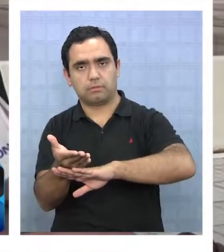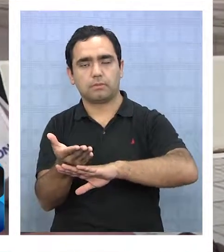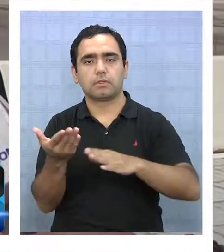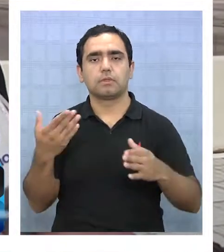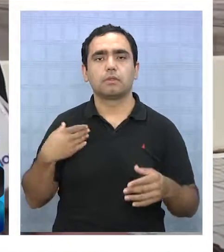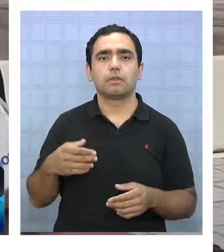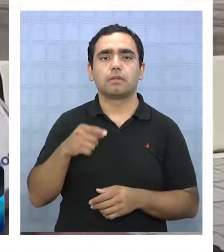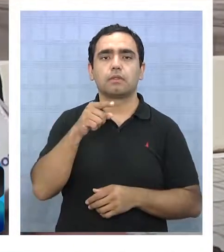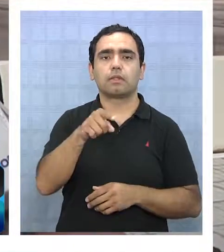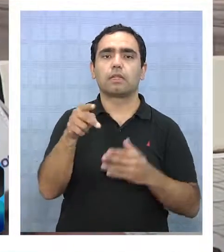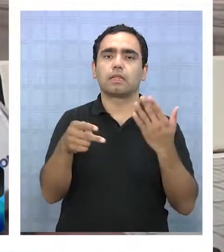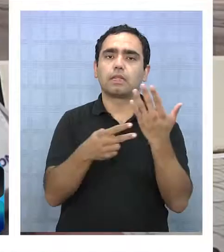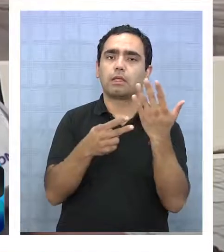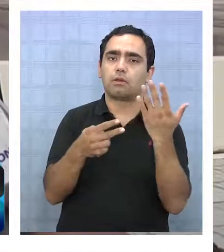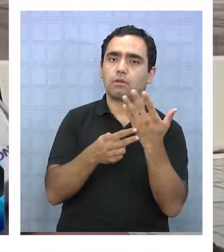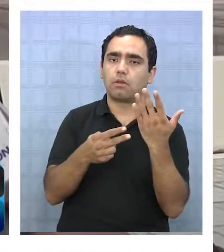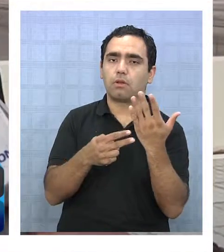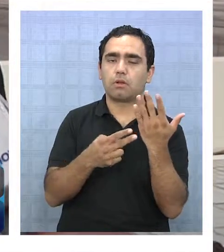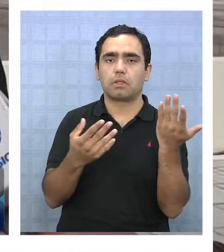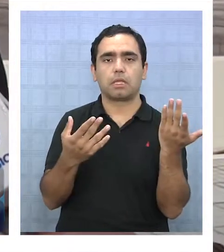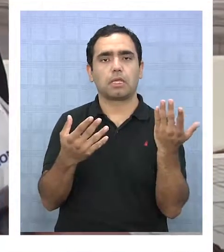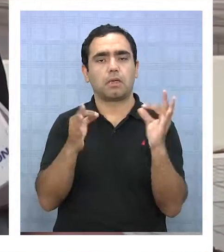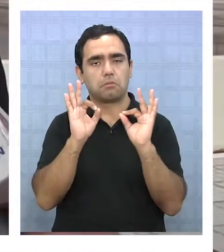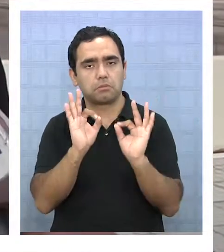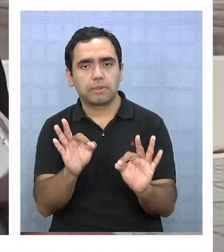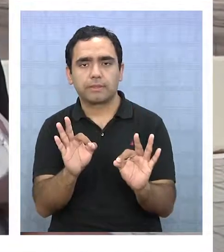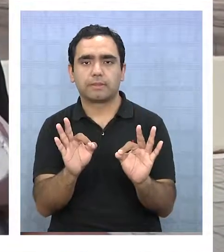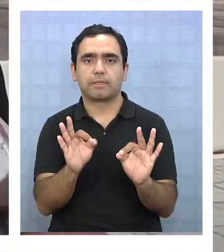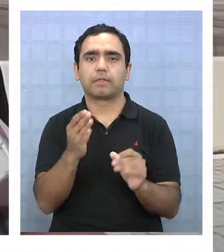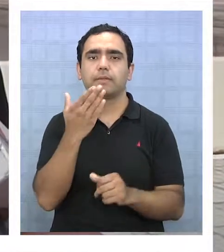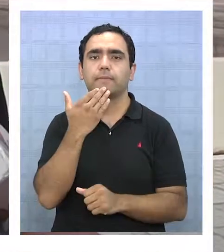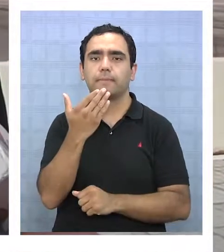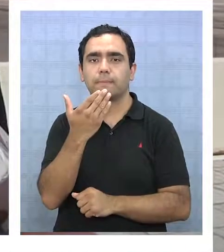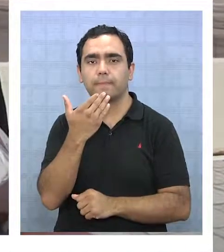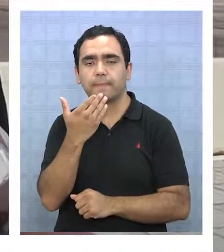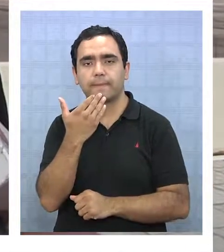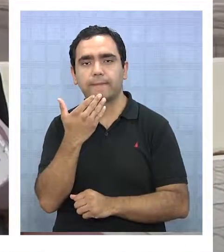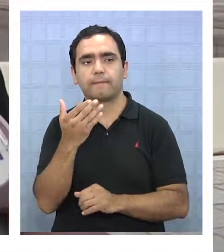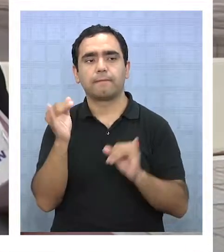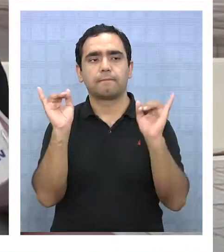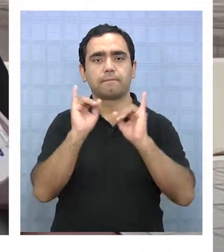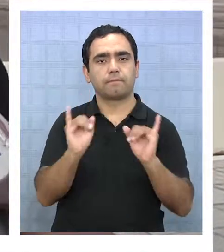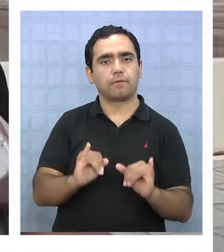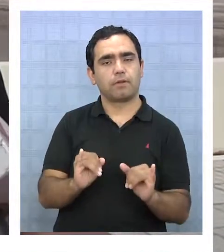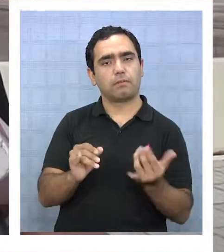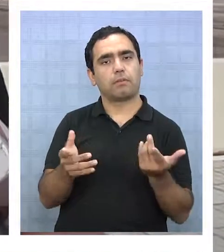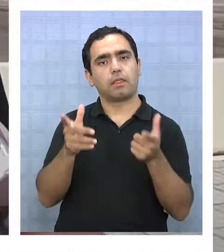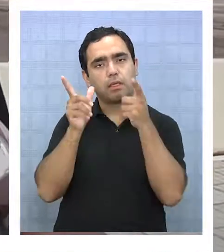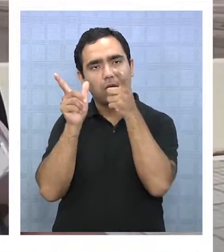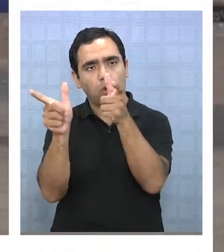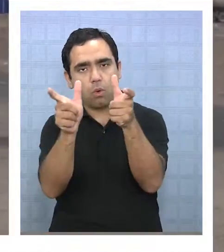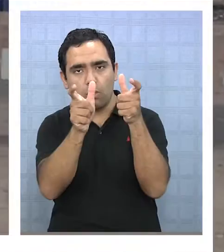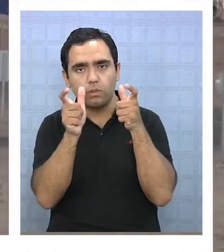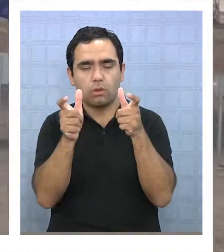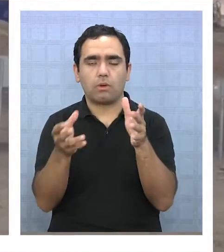implementando tecnología más avanzada, y por otro lado, nuestro ámbito de jurisdicción